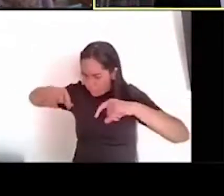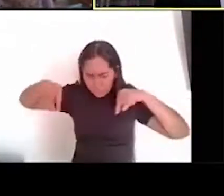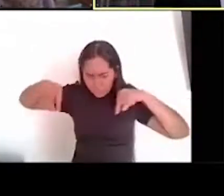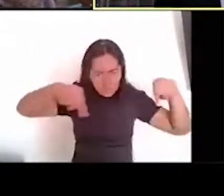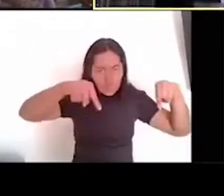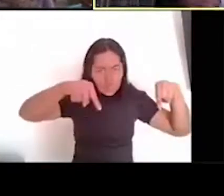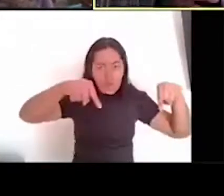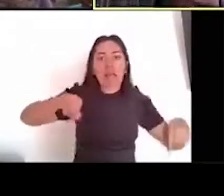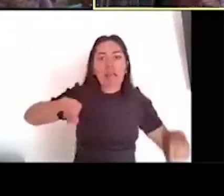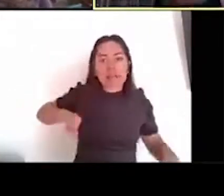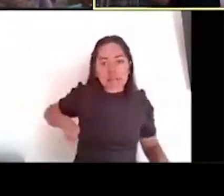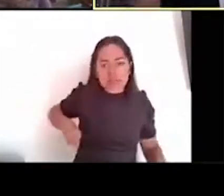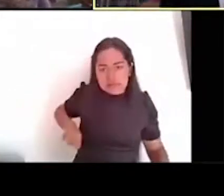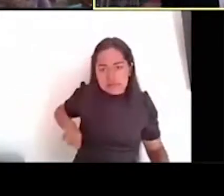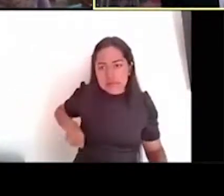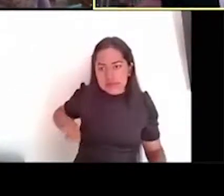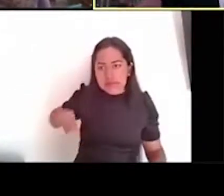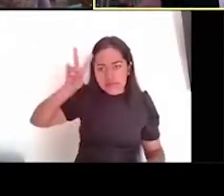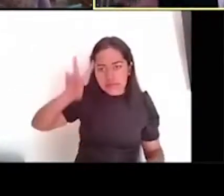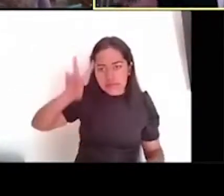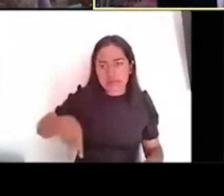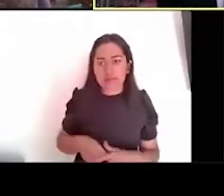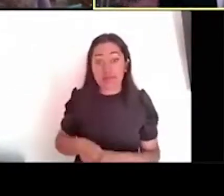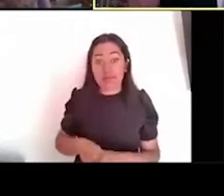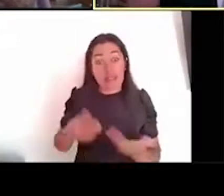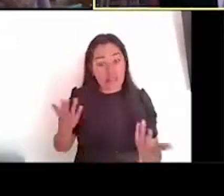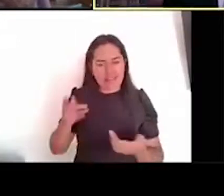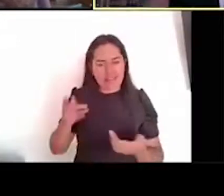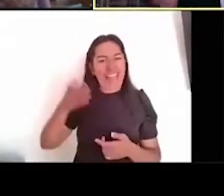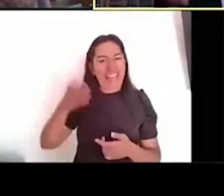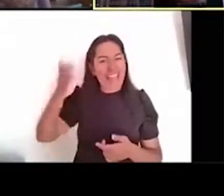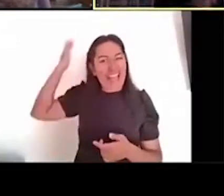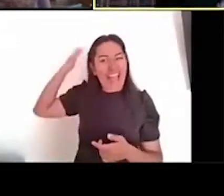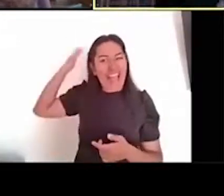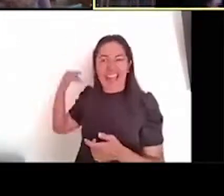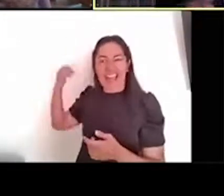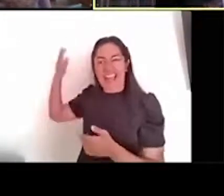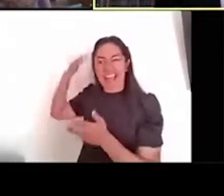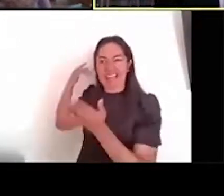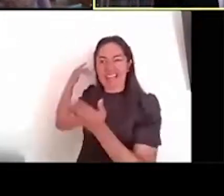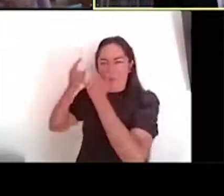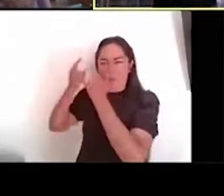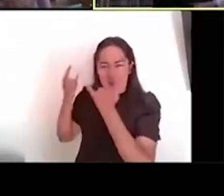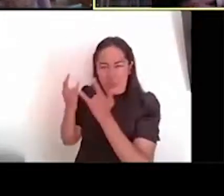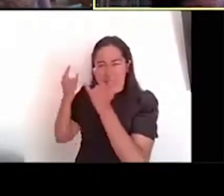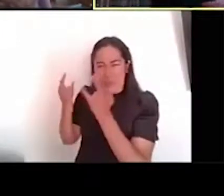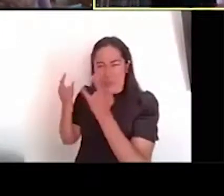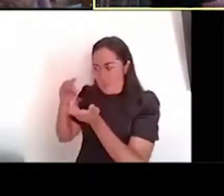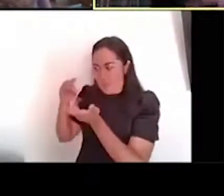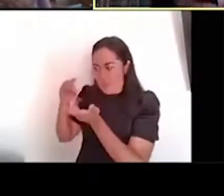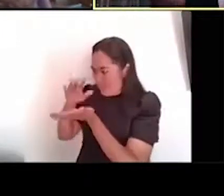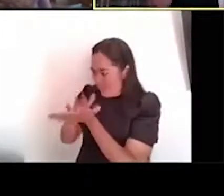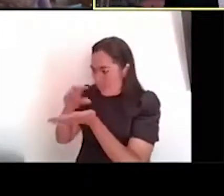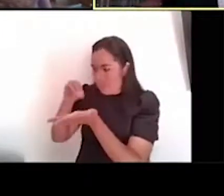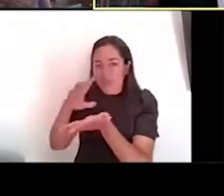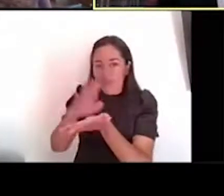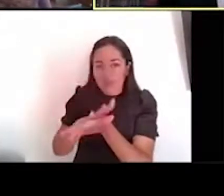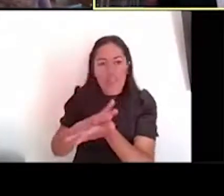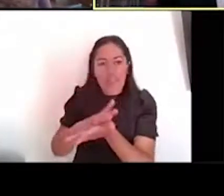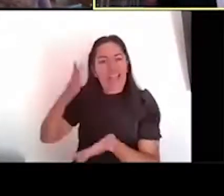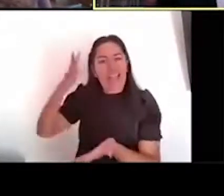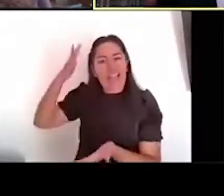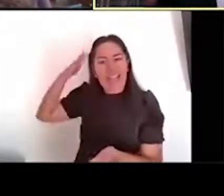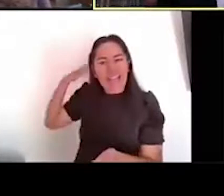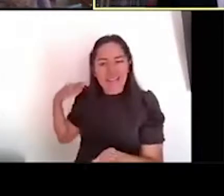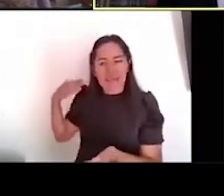porque tiene que ver con los mitos, y sobre todo el juego de pelota, el Huitzilopochtli, tienen que ver con el mito del nacimiento de